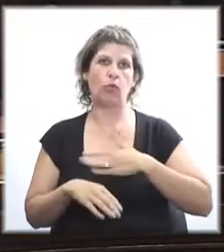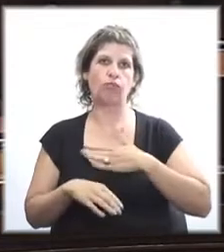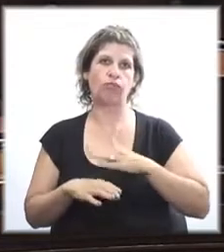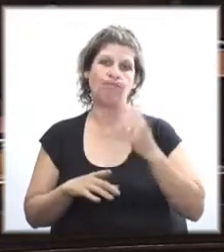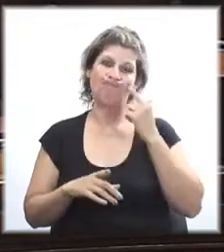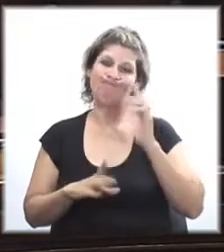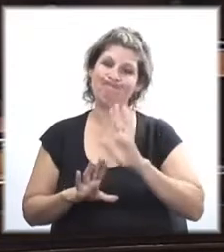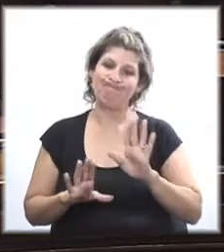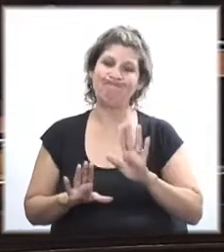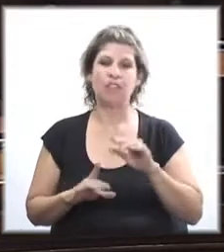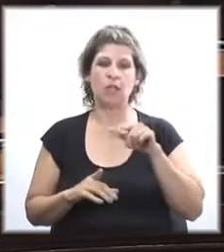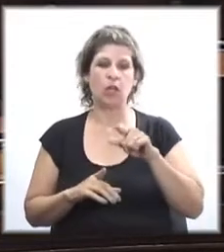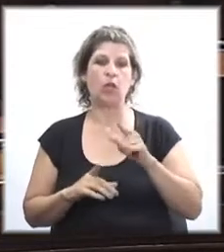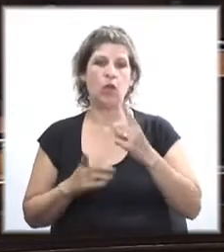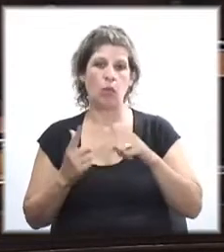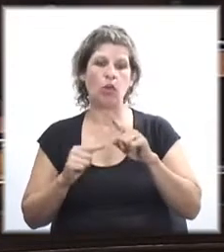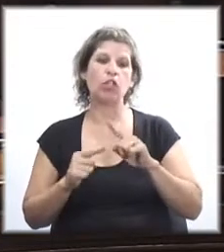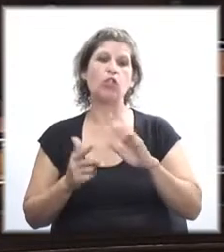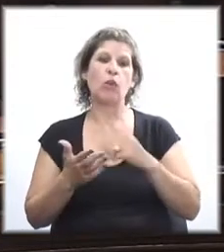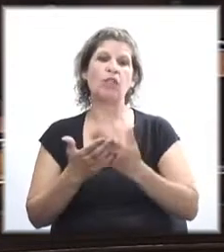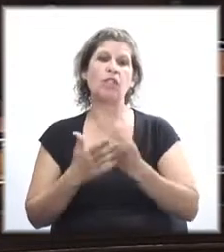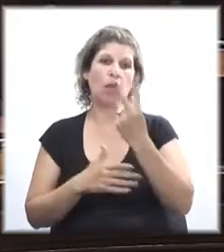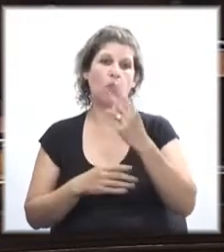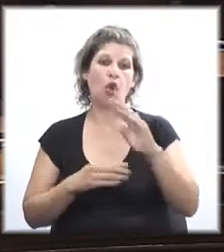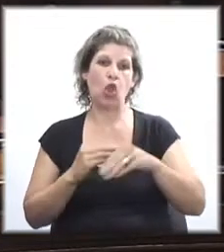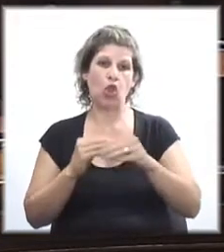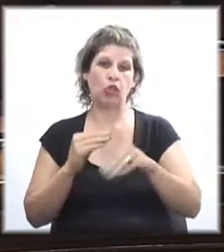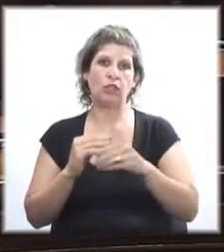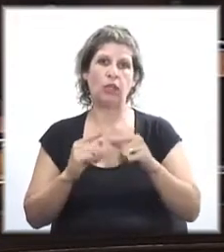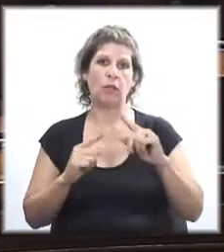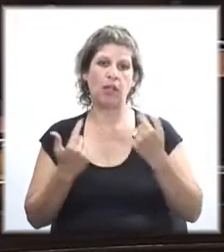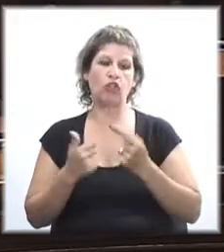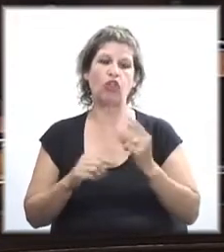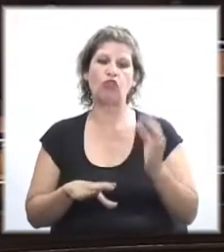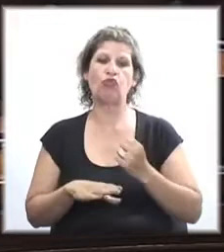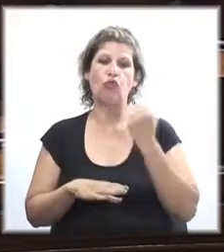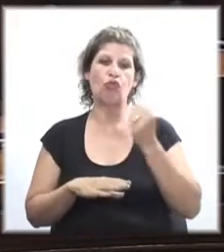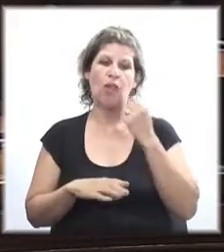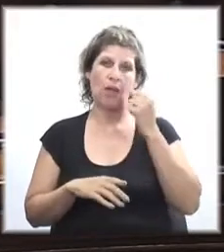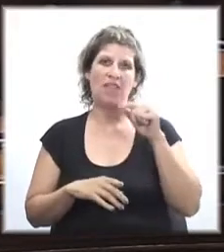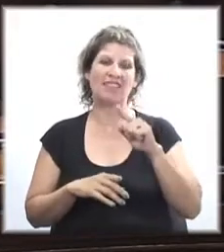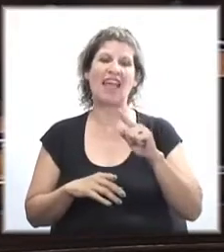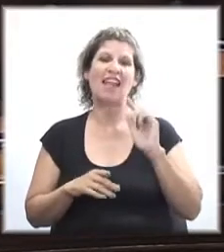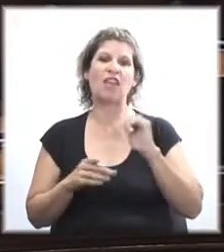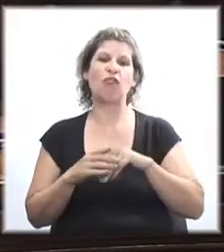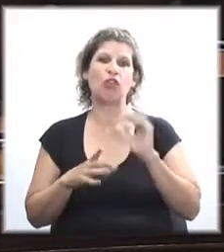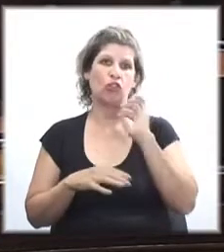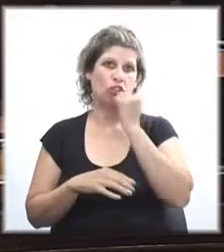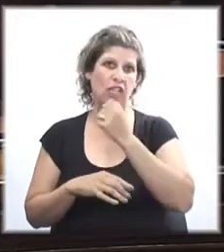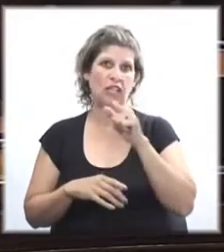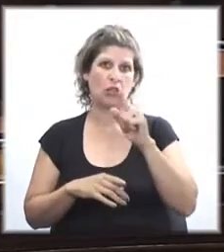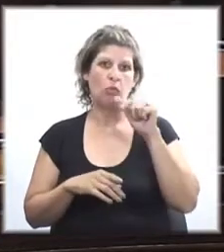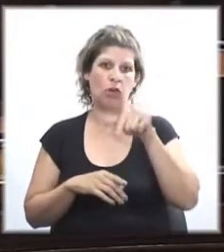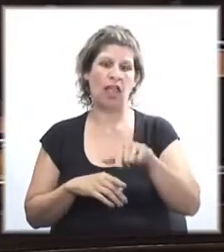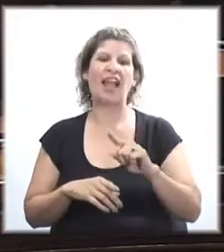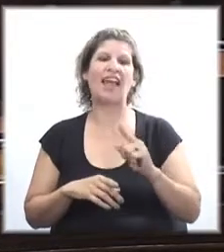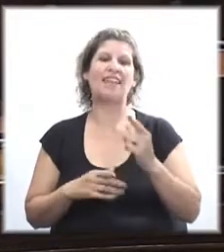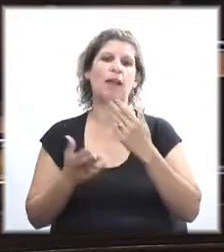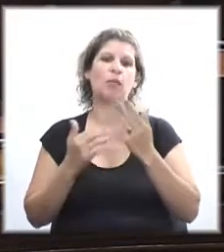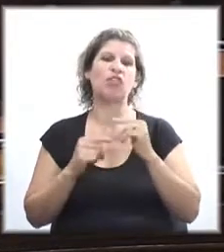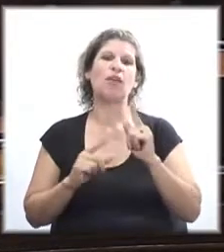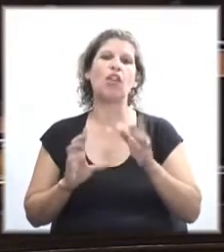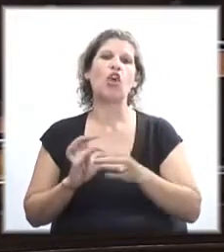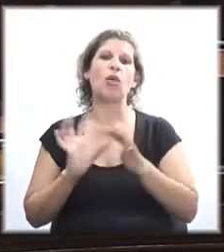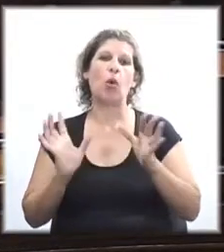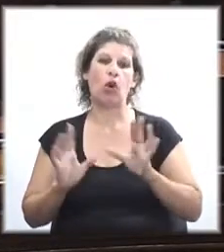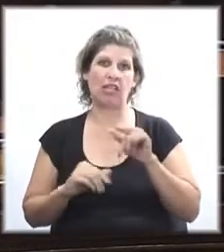por eso presentamos estos dos aditivos que para nosotros es fundamental el voto secreto, porque acá estamos hablando de democracia,